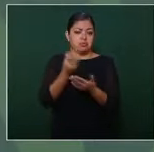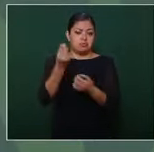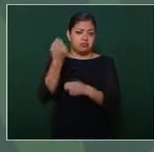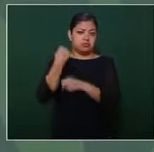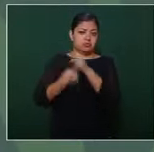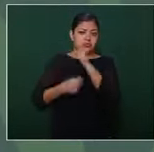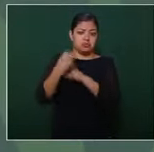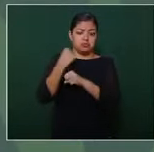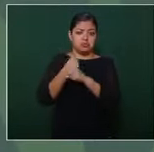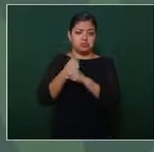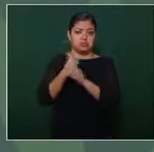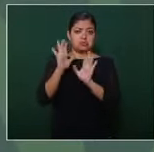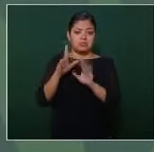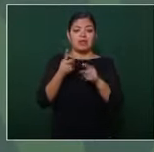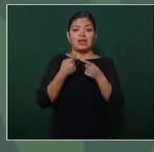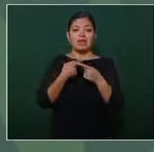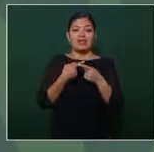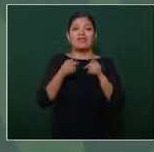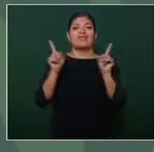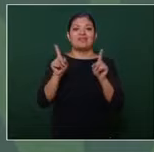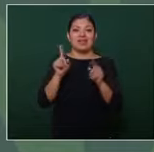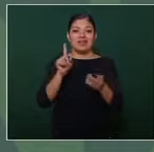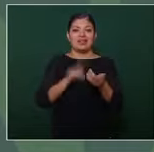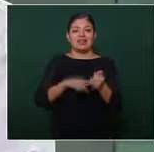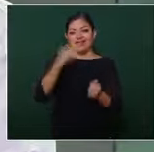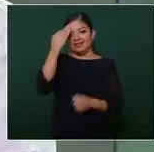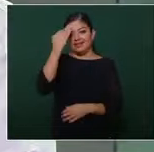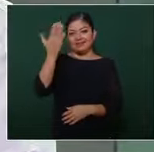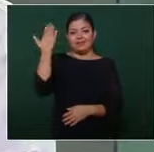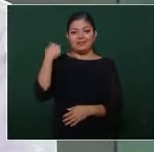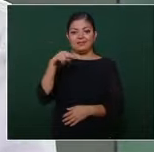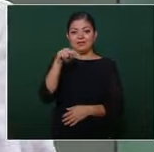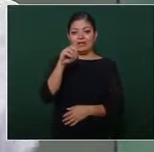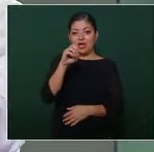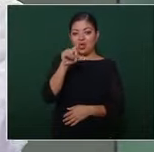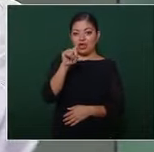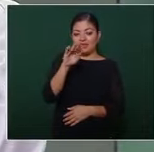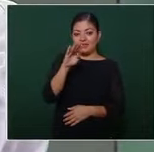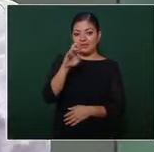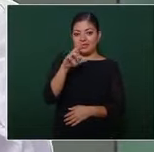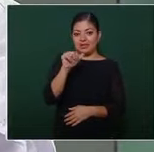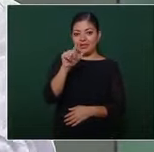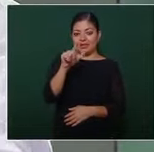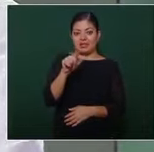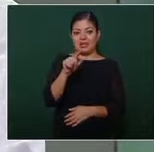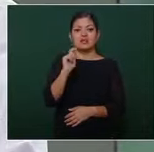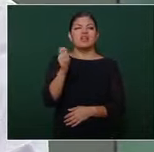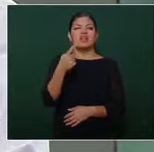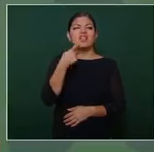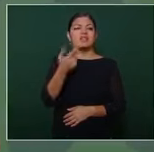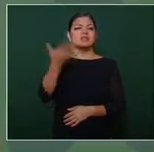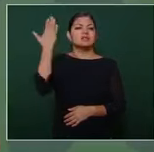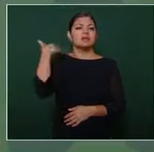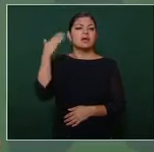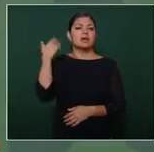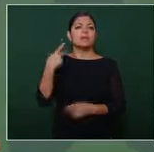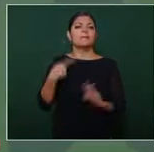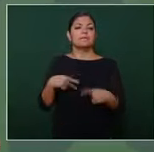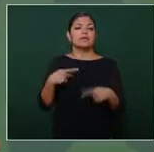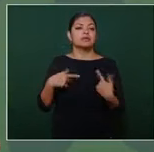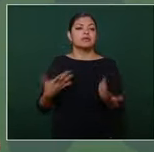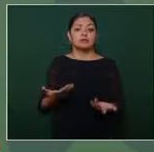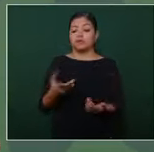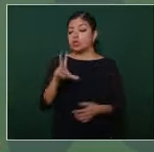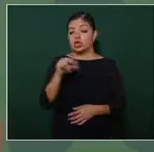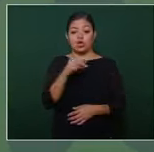a diferencia del modelo neoliberal que decían los tecnócratas que no había